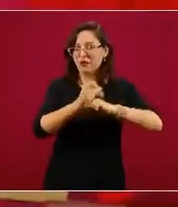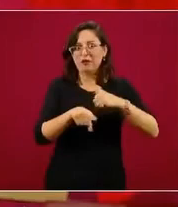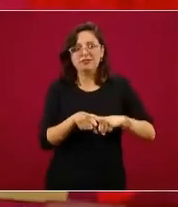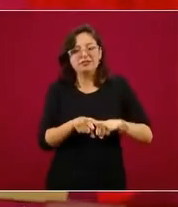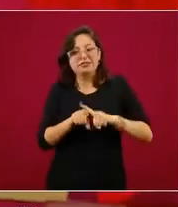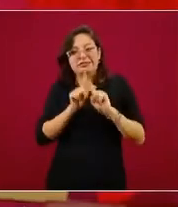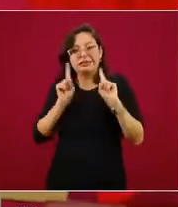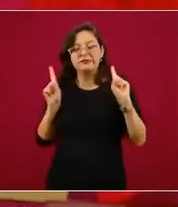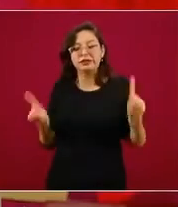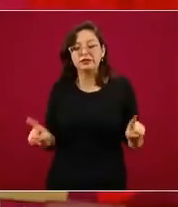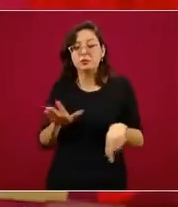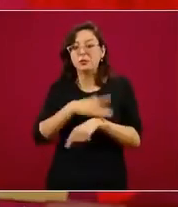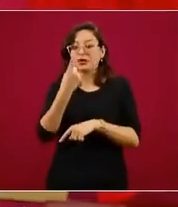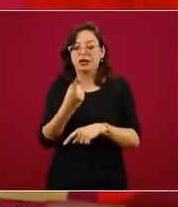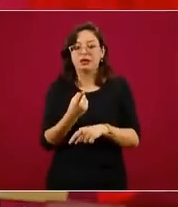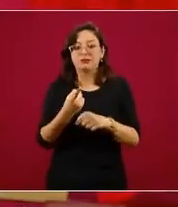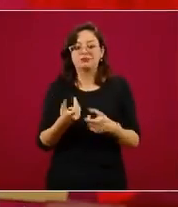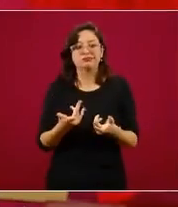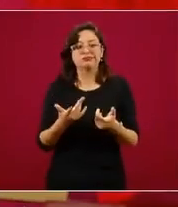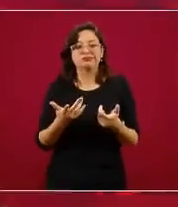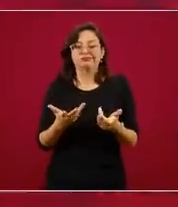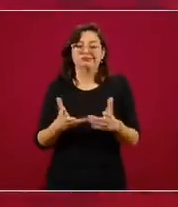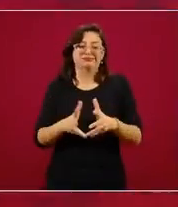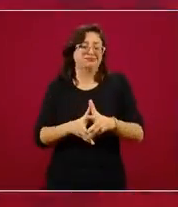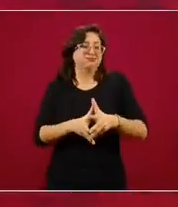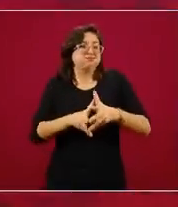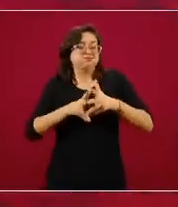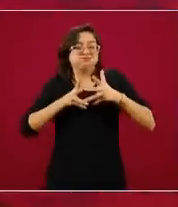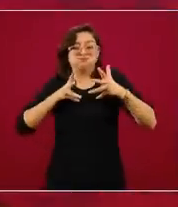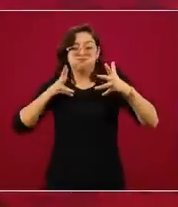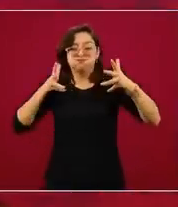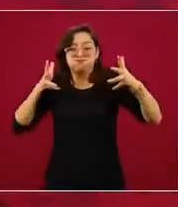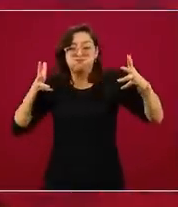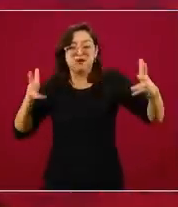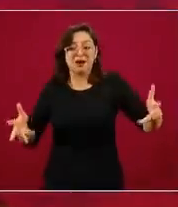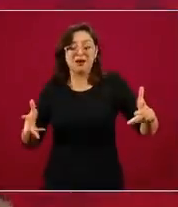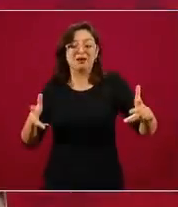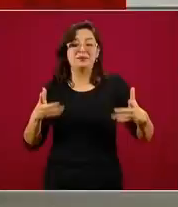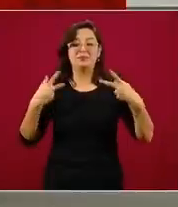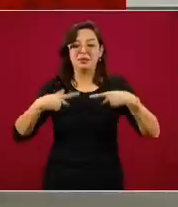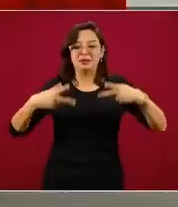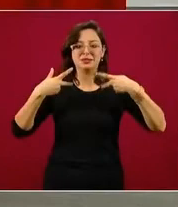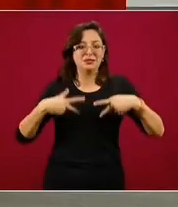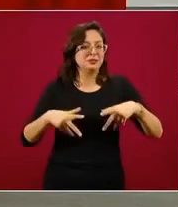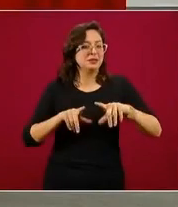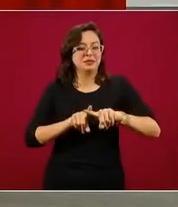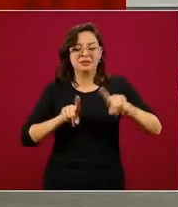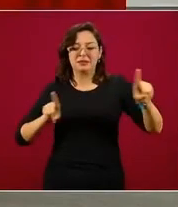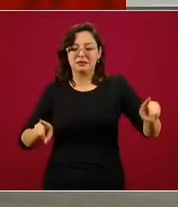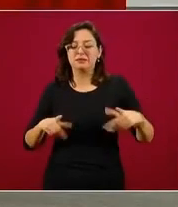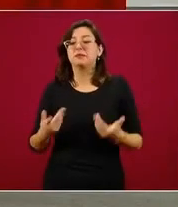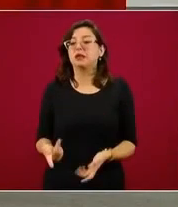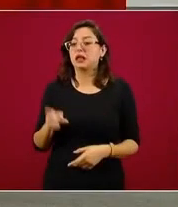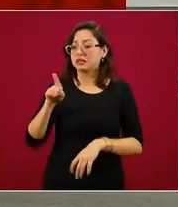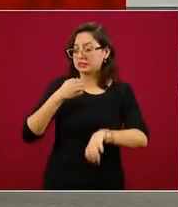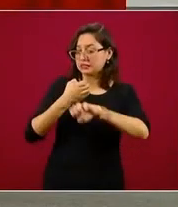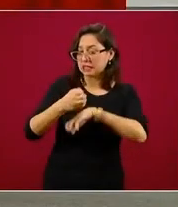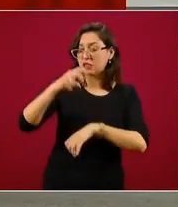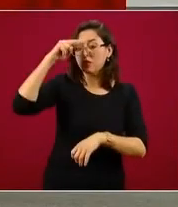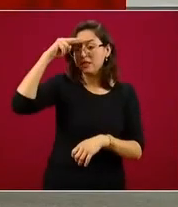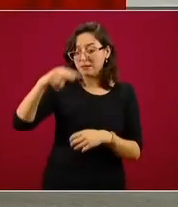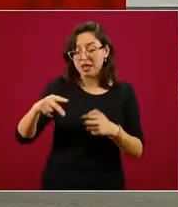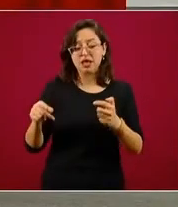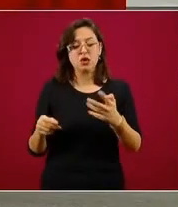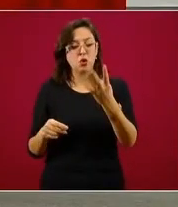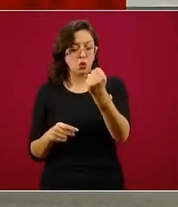que son o territorialmente extensos o demográficamente diversos. Con el gobernador Alfredo del Mazo, ayer también me